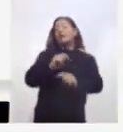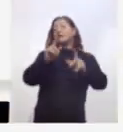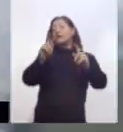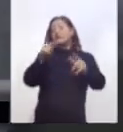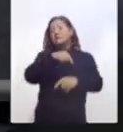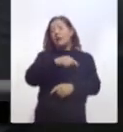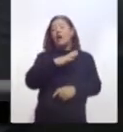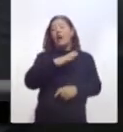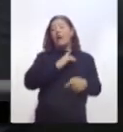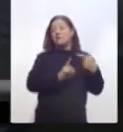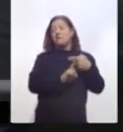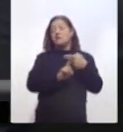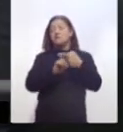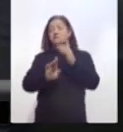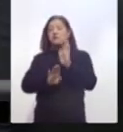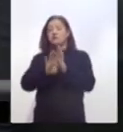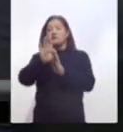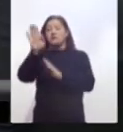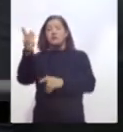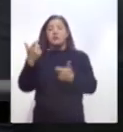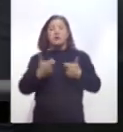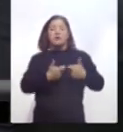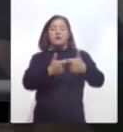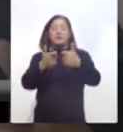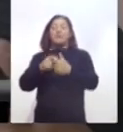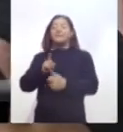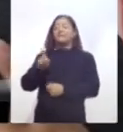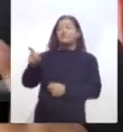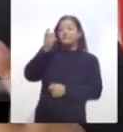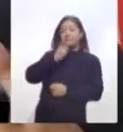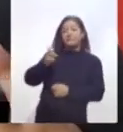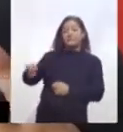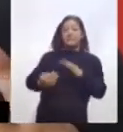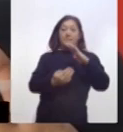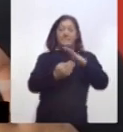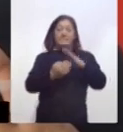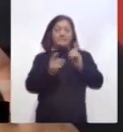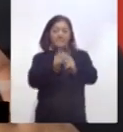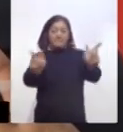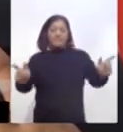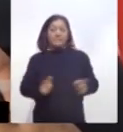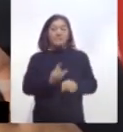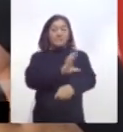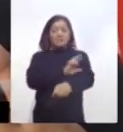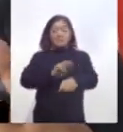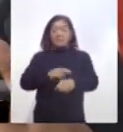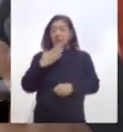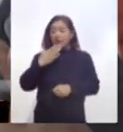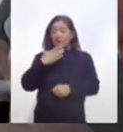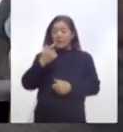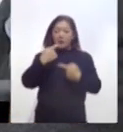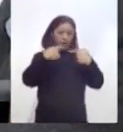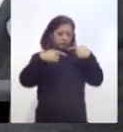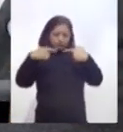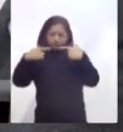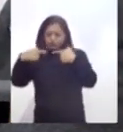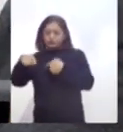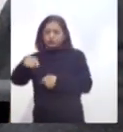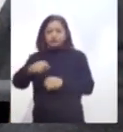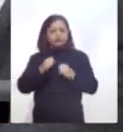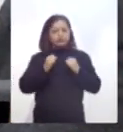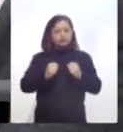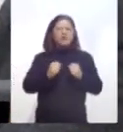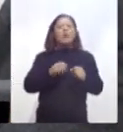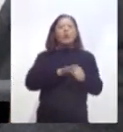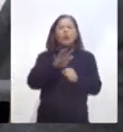positivo. Noé Altamirano hizo hincapié en que la mesa de coordinación es una estrategia que también favorece al sector, pues en ella se fortalecen